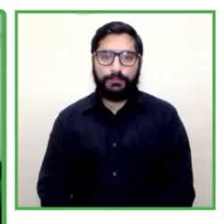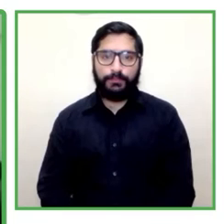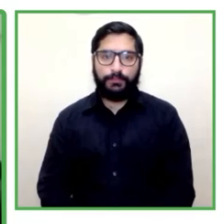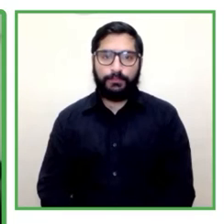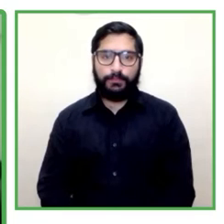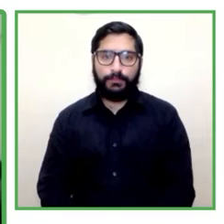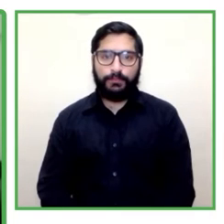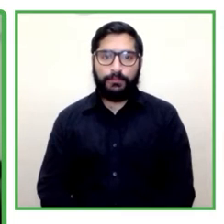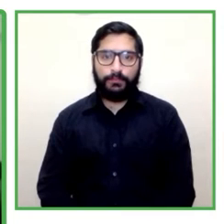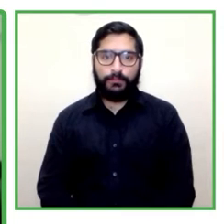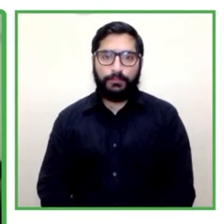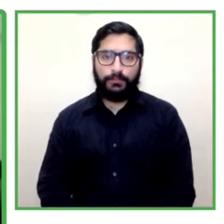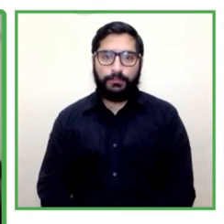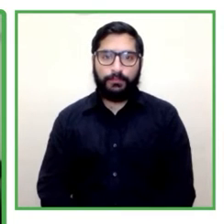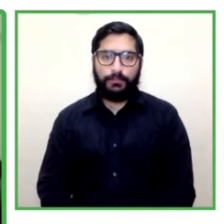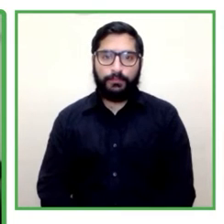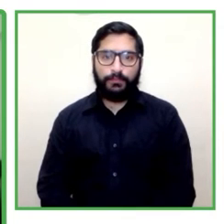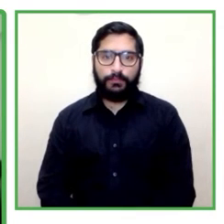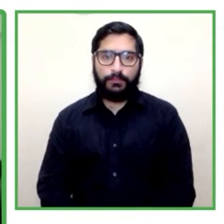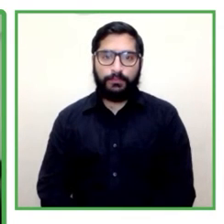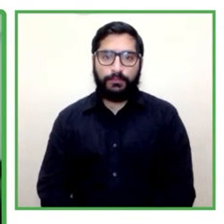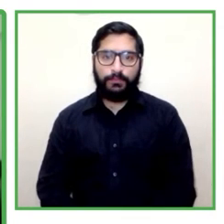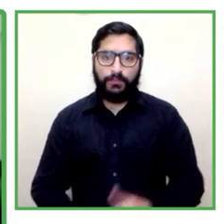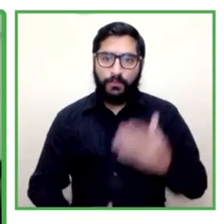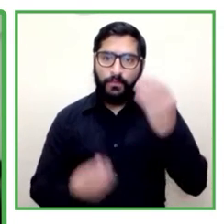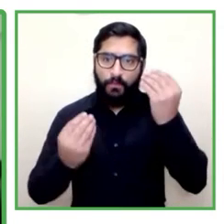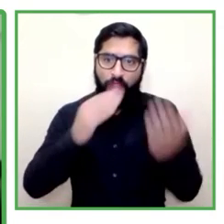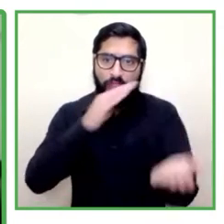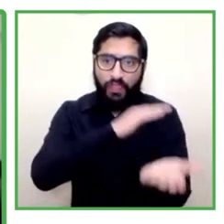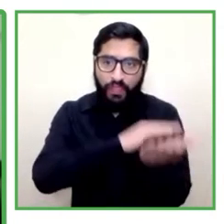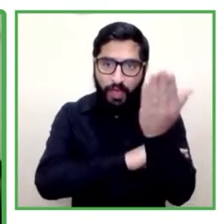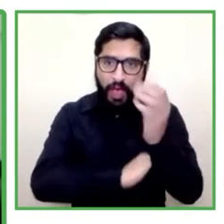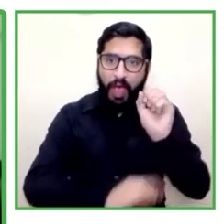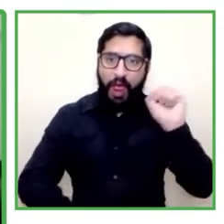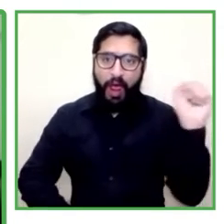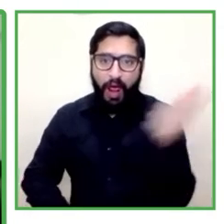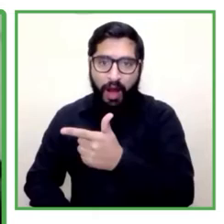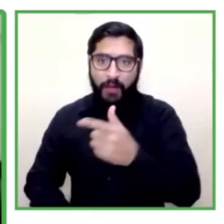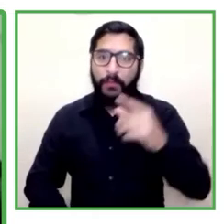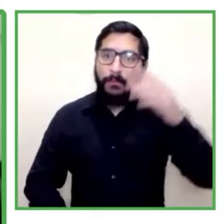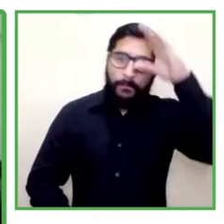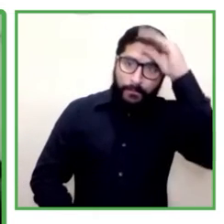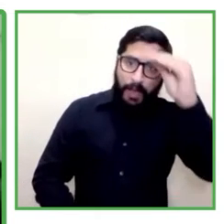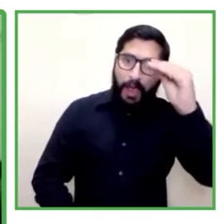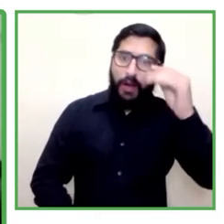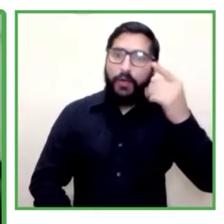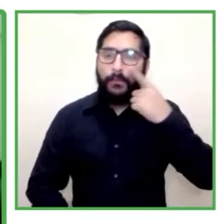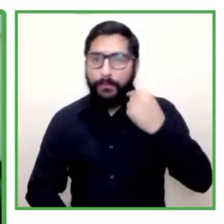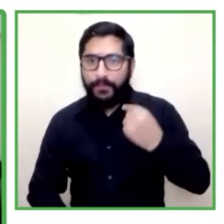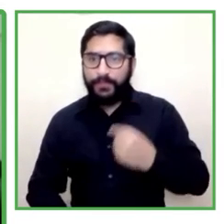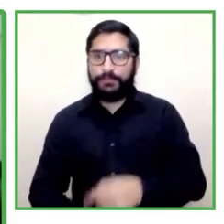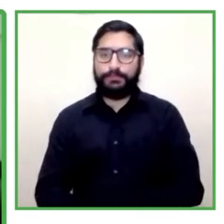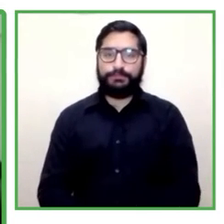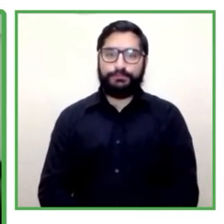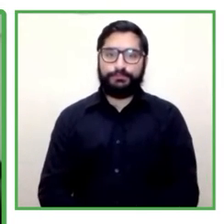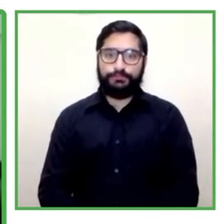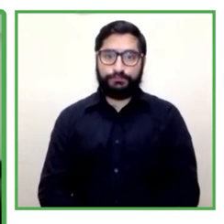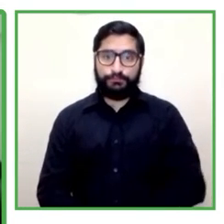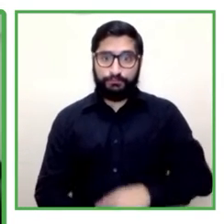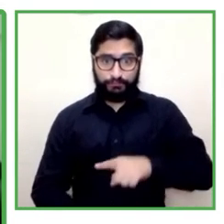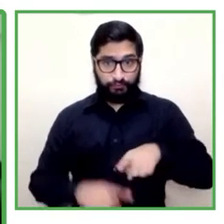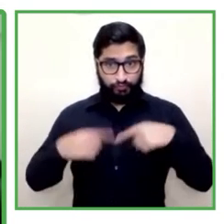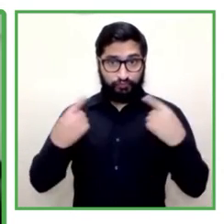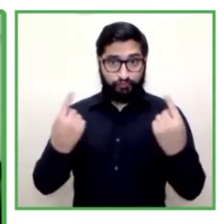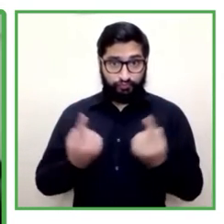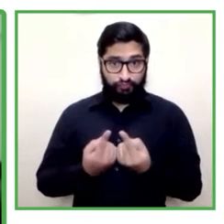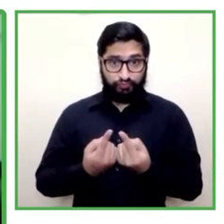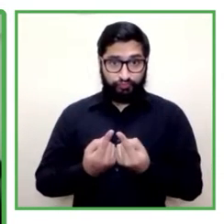Muy buen día para todas y todos. Les damos la cordial bienvenida al panel